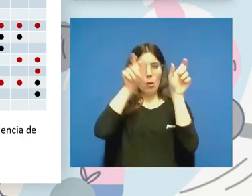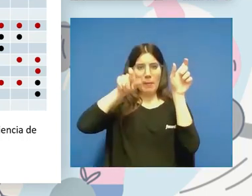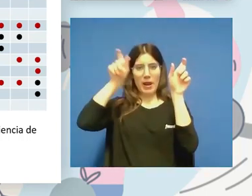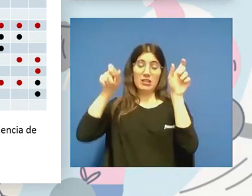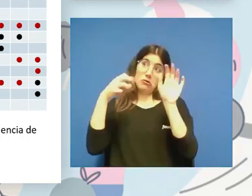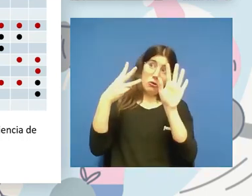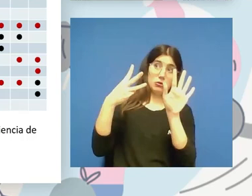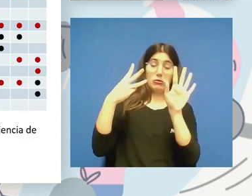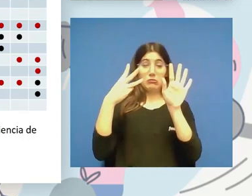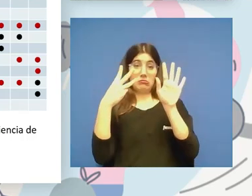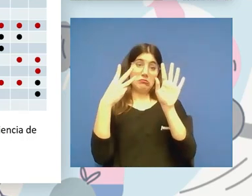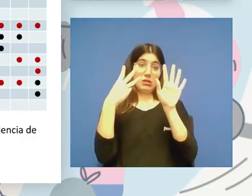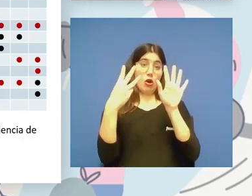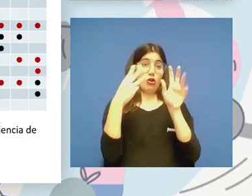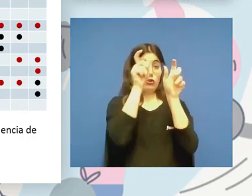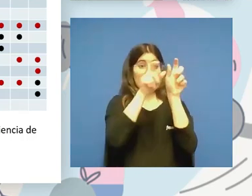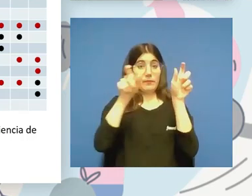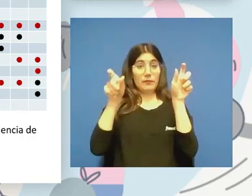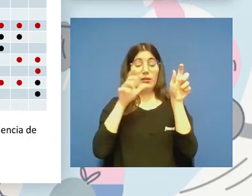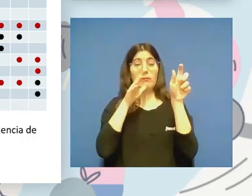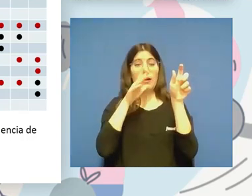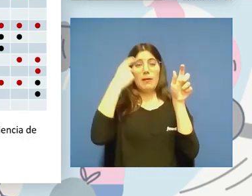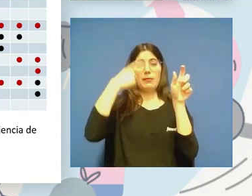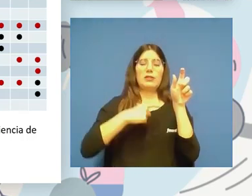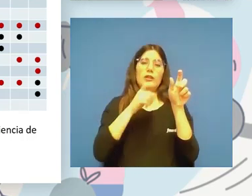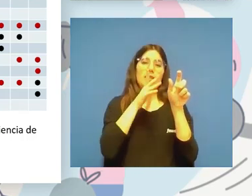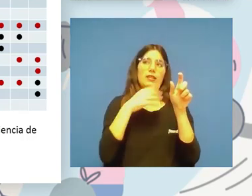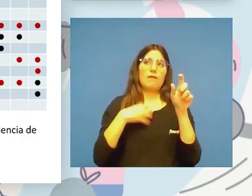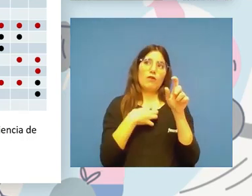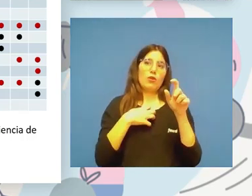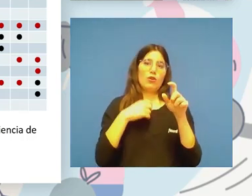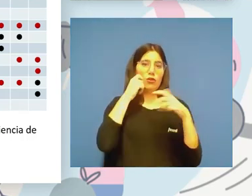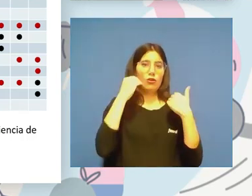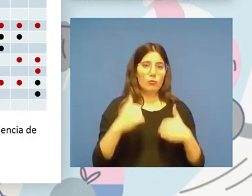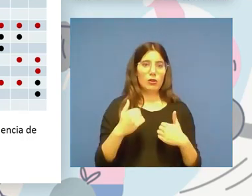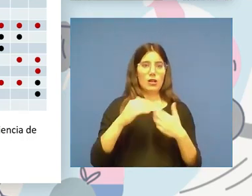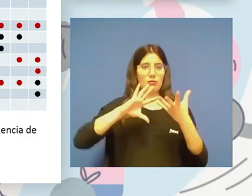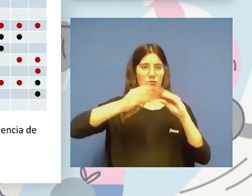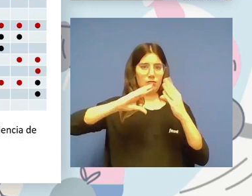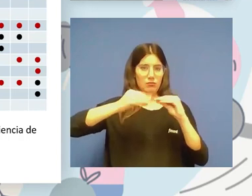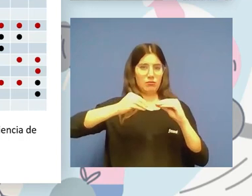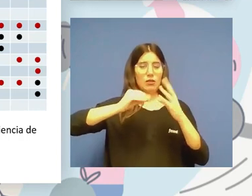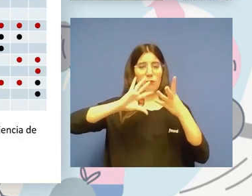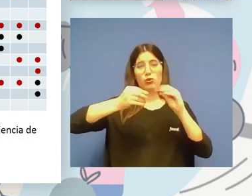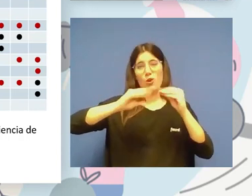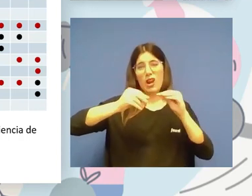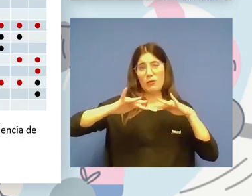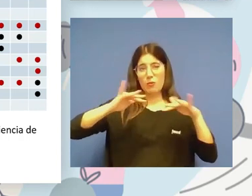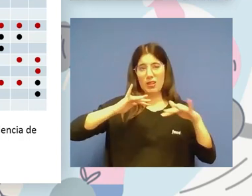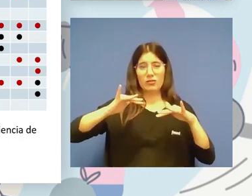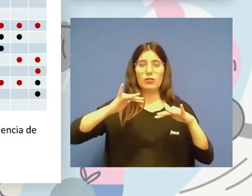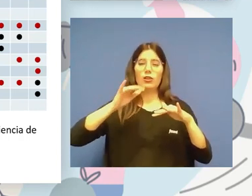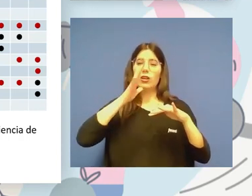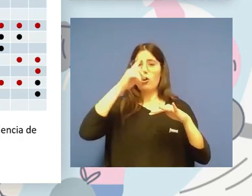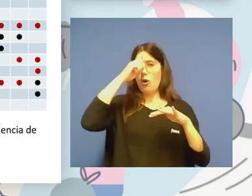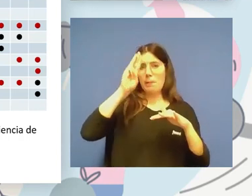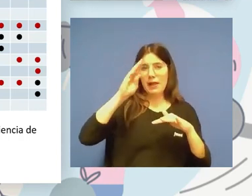son para personas con un problema de estructura o función corporal, hipertonía, tetosis, satasia, que son problemas relacionados con parásis cerebral,